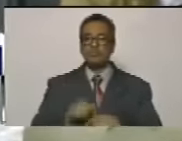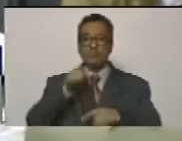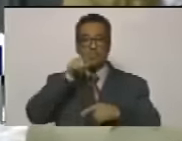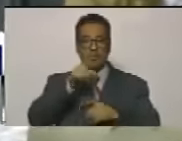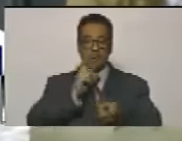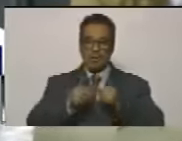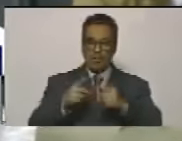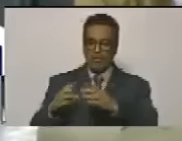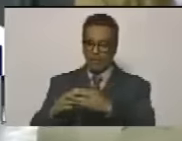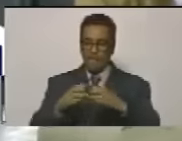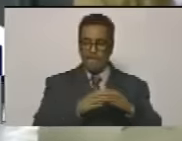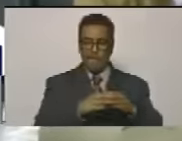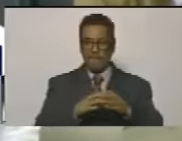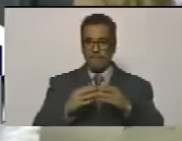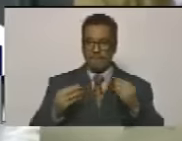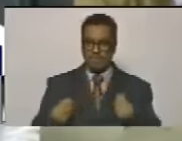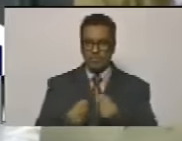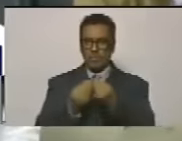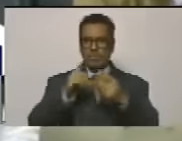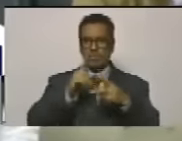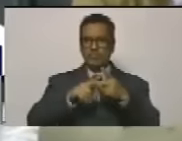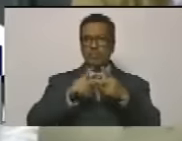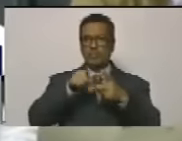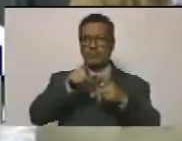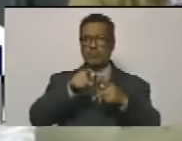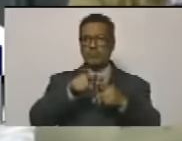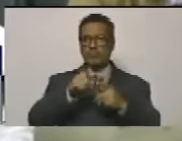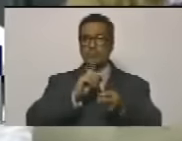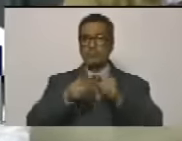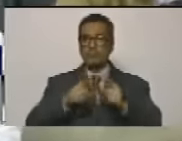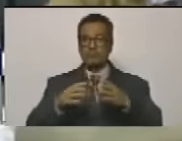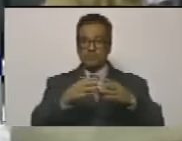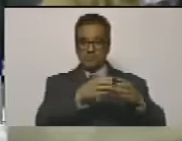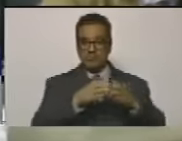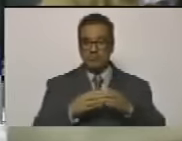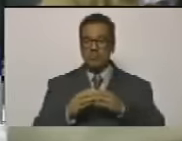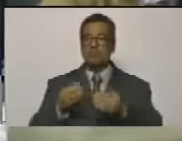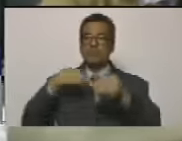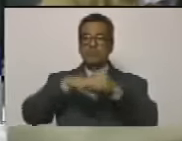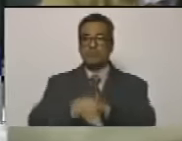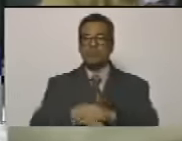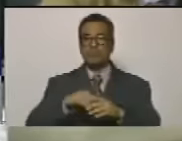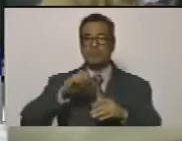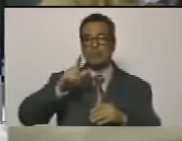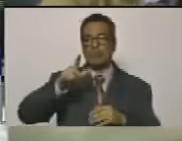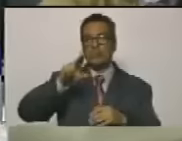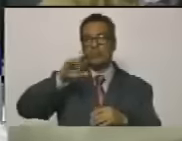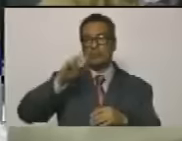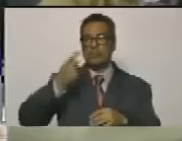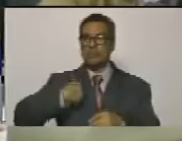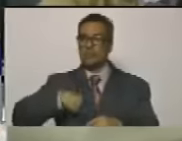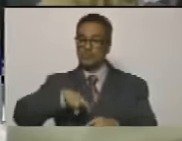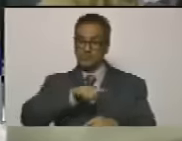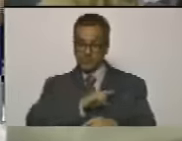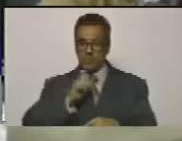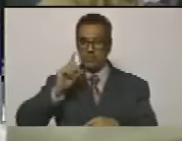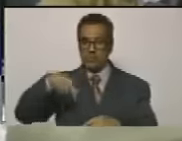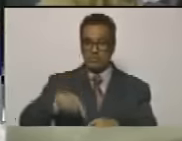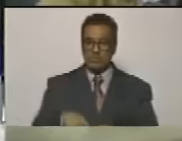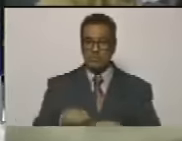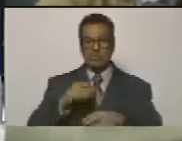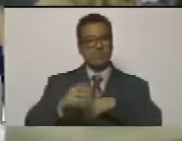tuvo varias reuniones bilaterales, entre ellos con varias delegaciones integrantes de los BRICS. Eso para nosotros también